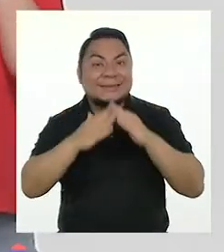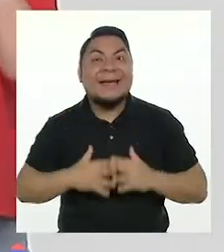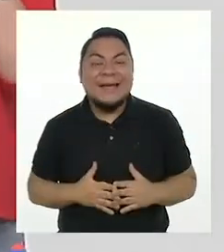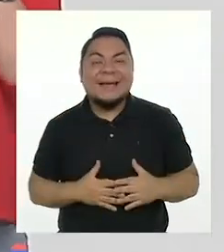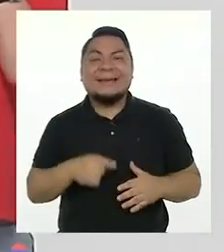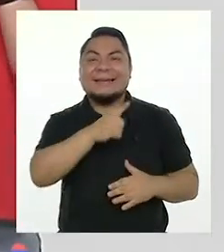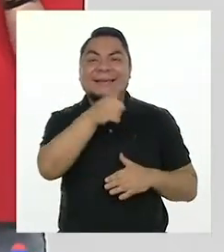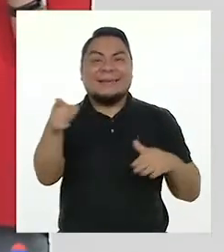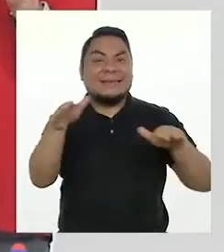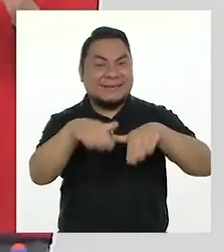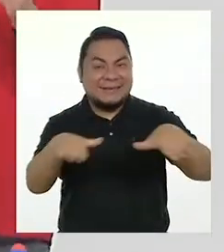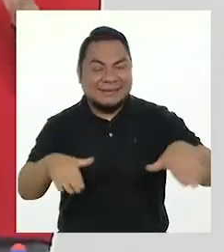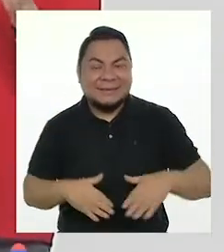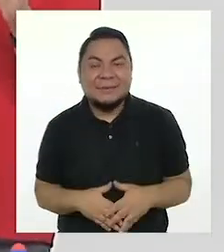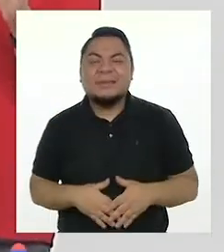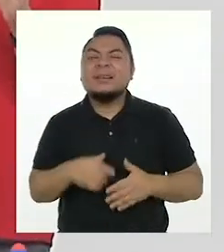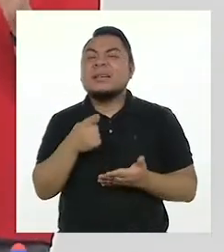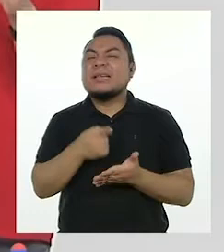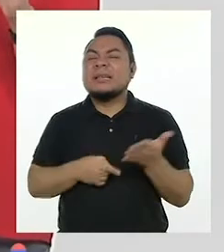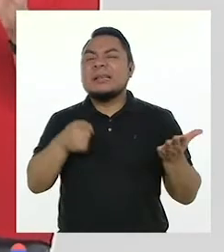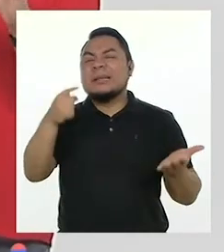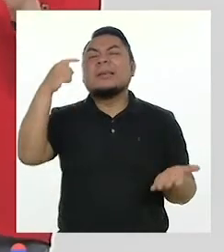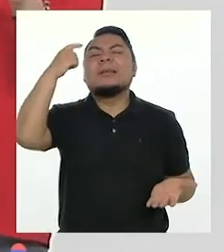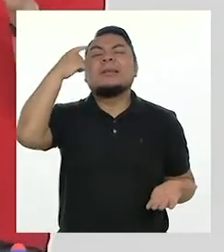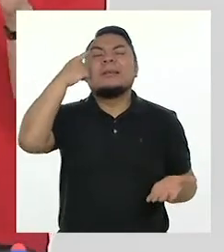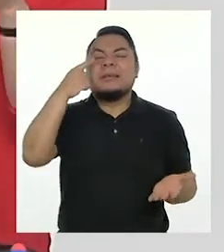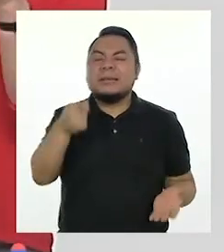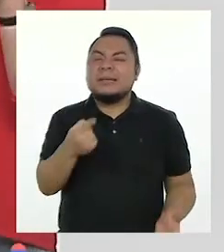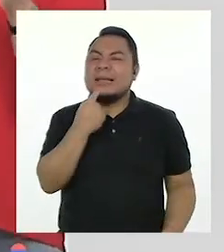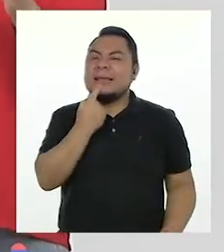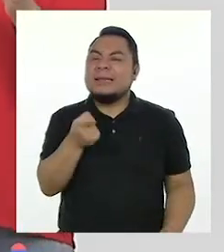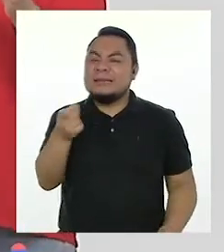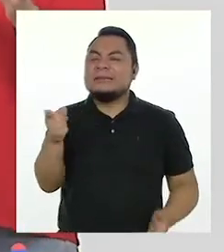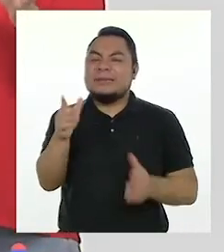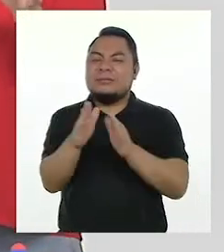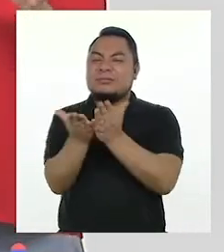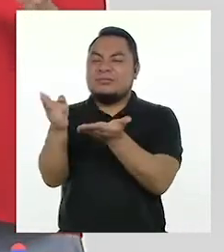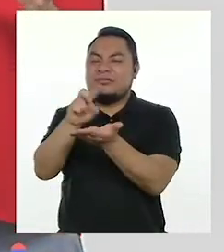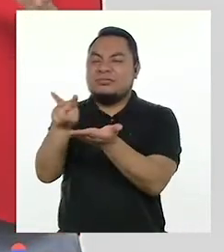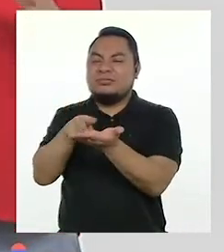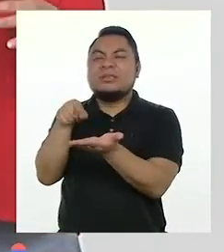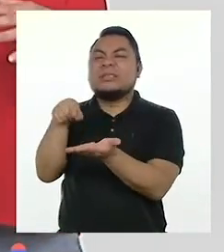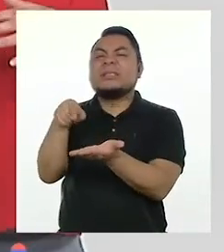Niñas y niños, ¿de qué creen que habla el texto?